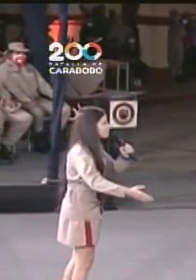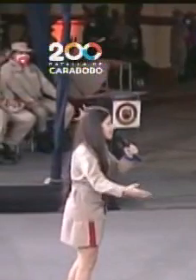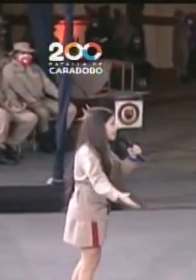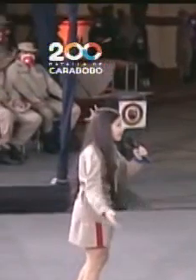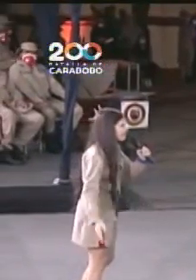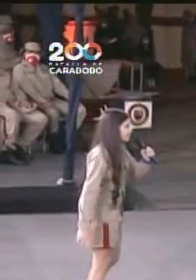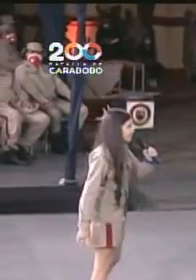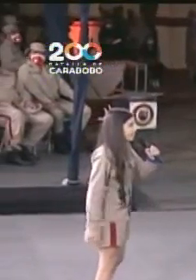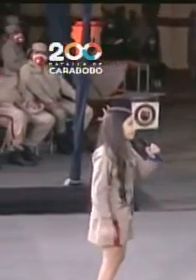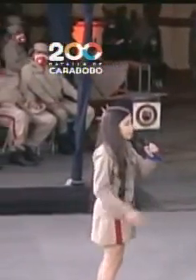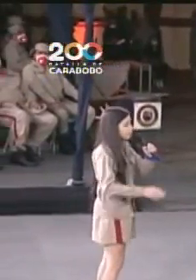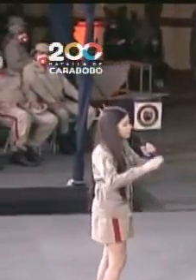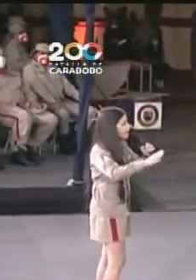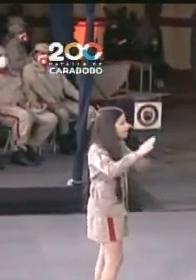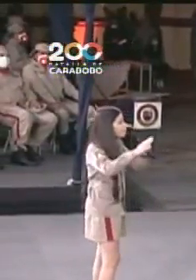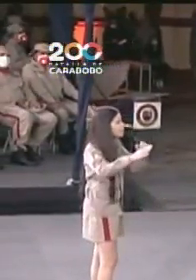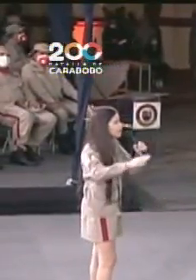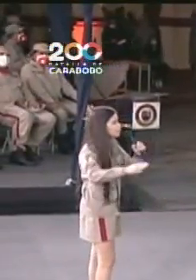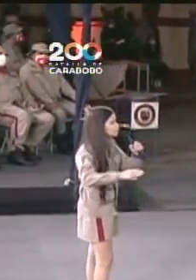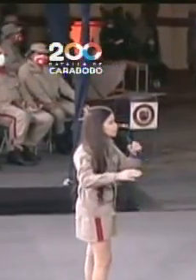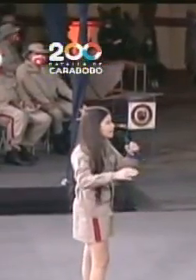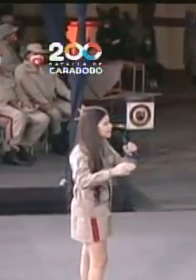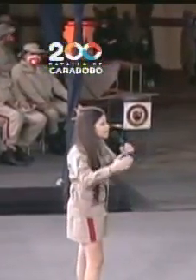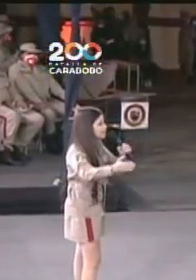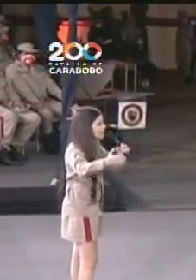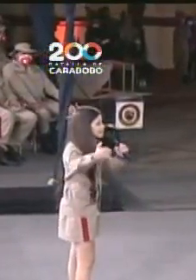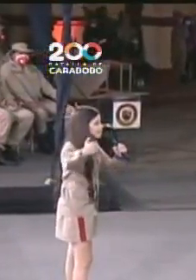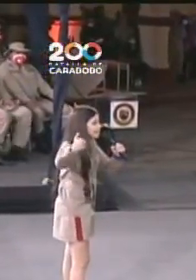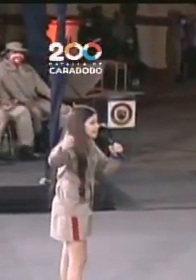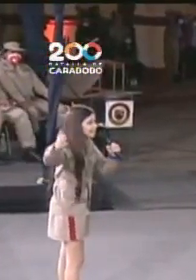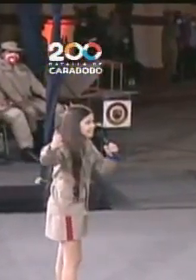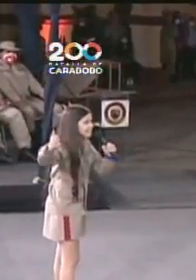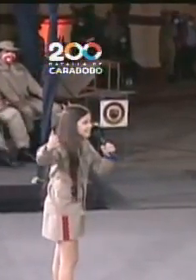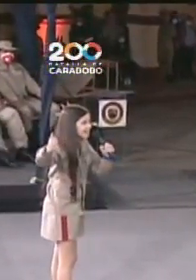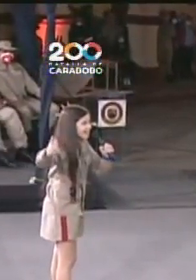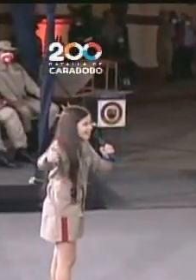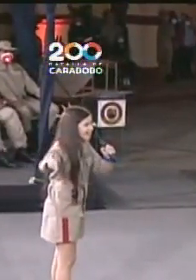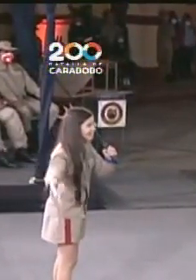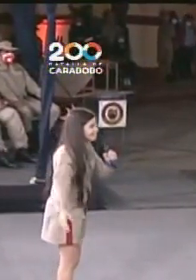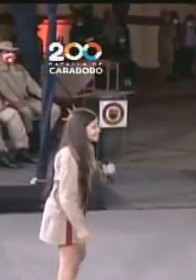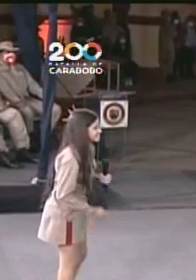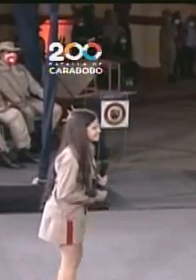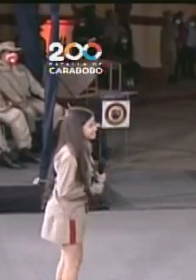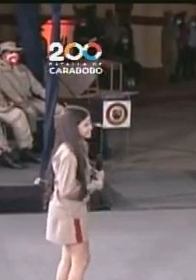honor y con mucha valentía dejamos la cultura también la soberanía